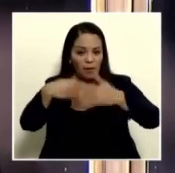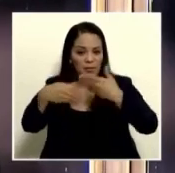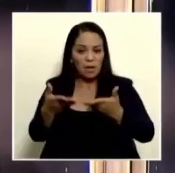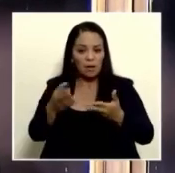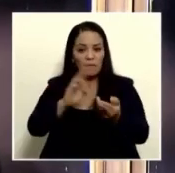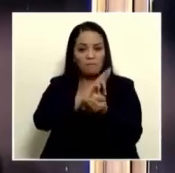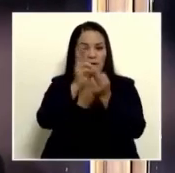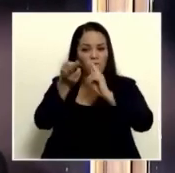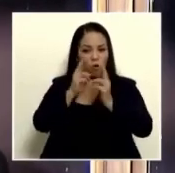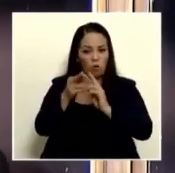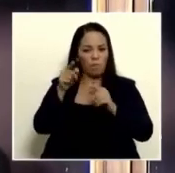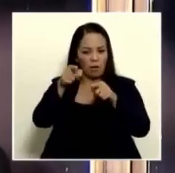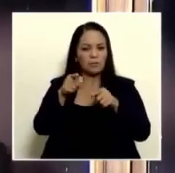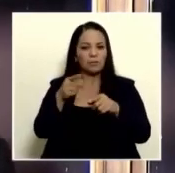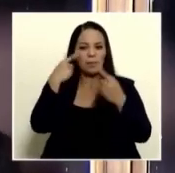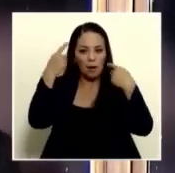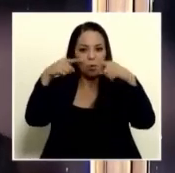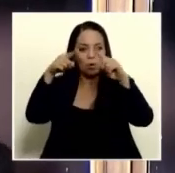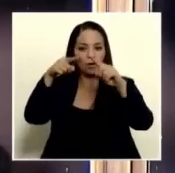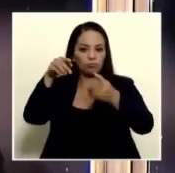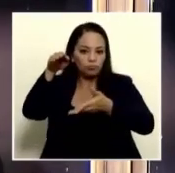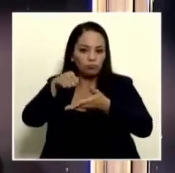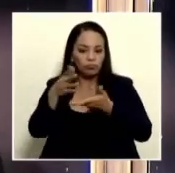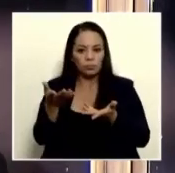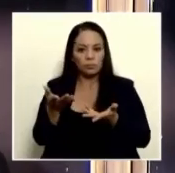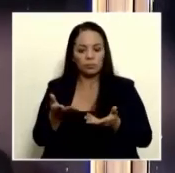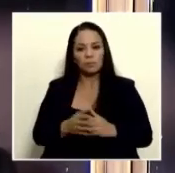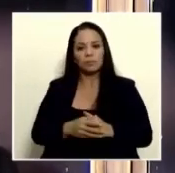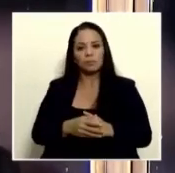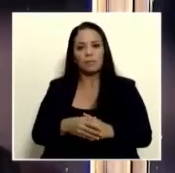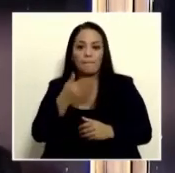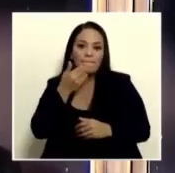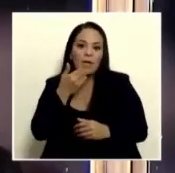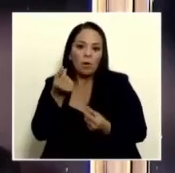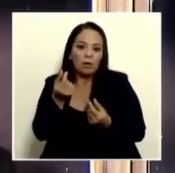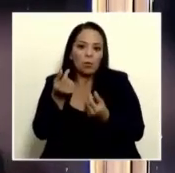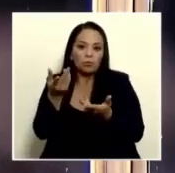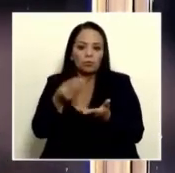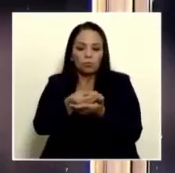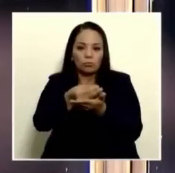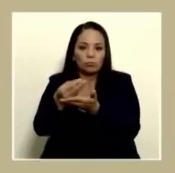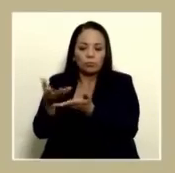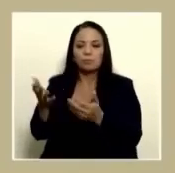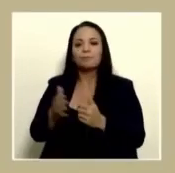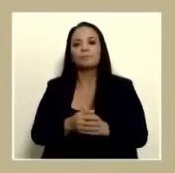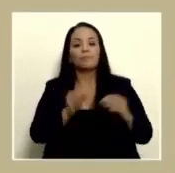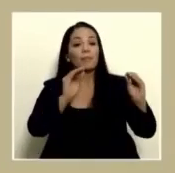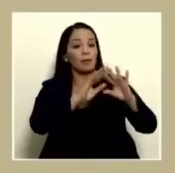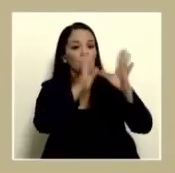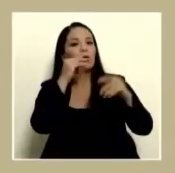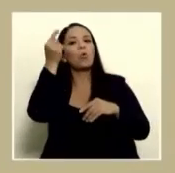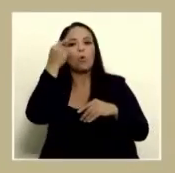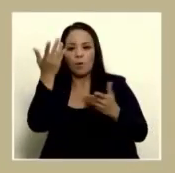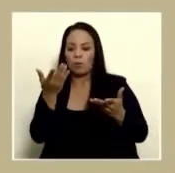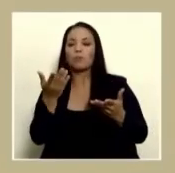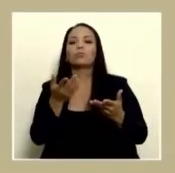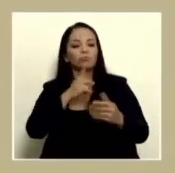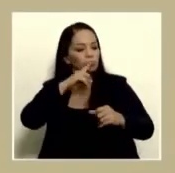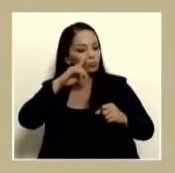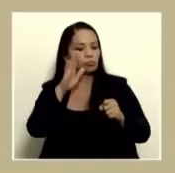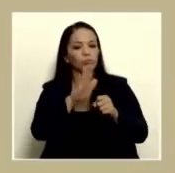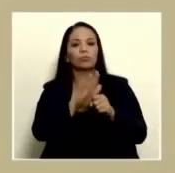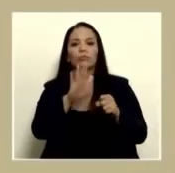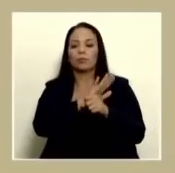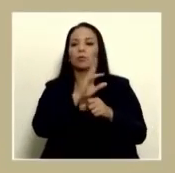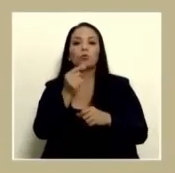reformas en esa orientación también con miras digamos al tema del costo de la vida muchas gracias por supuesto por el gobierno está absolutamente comprometido